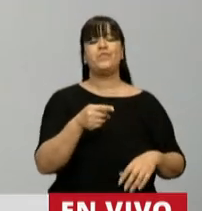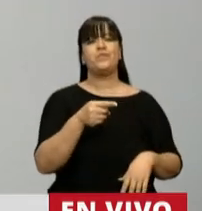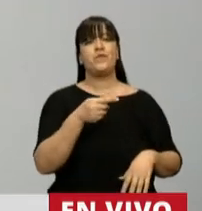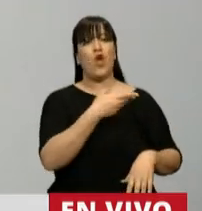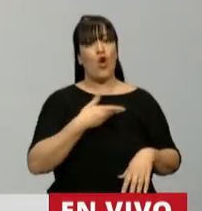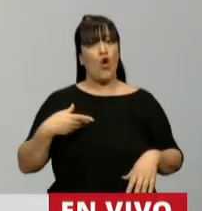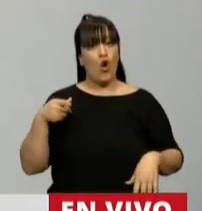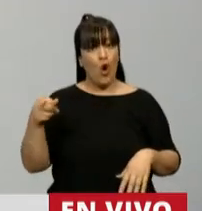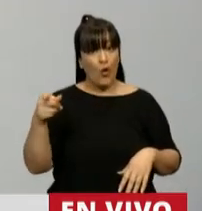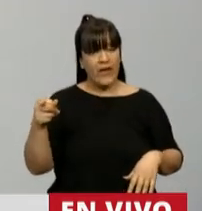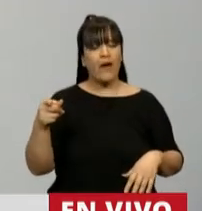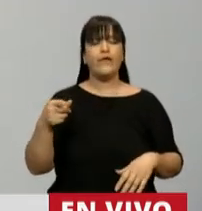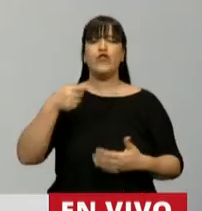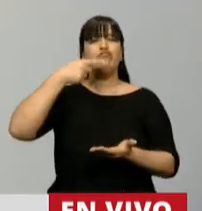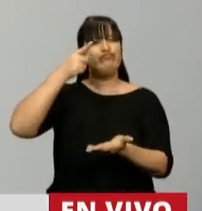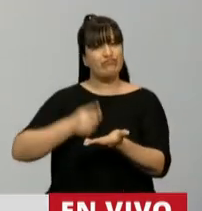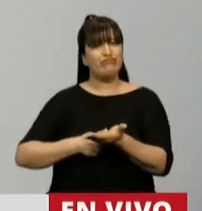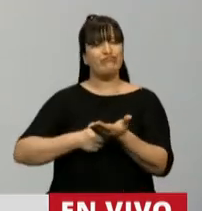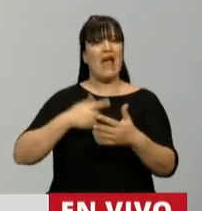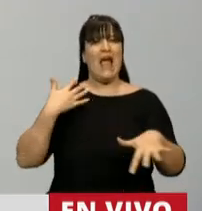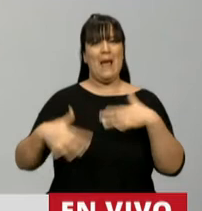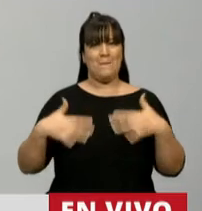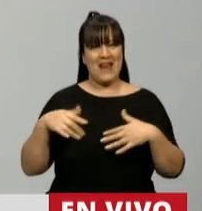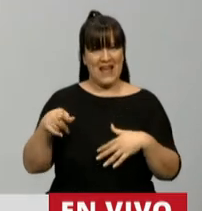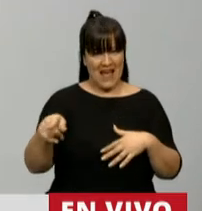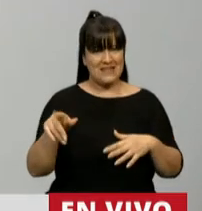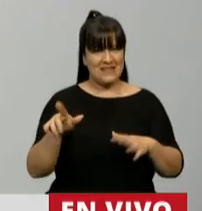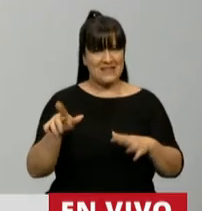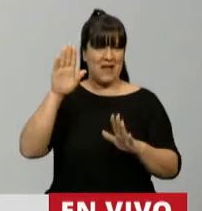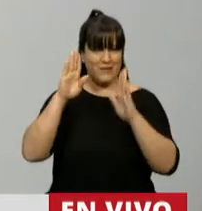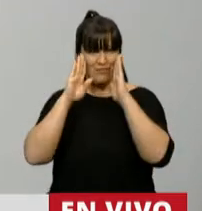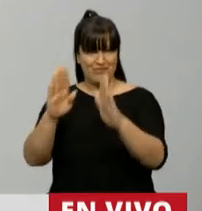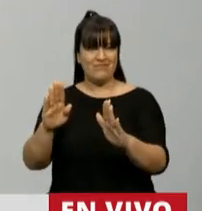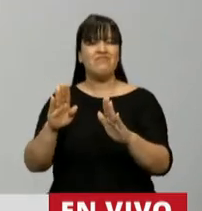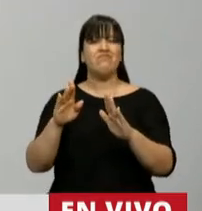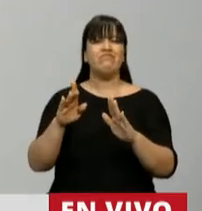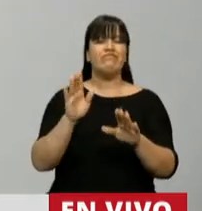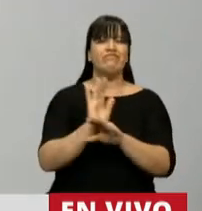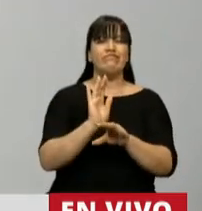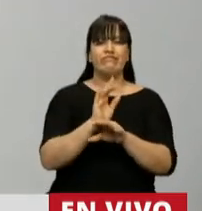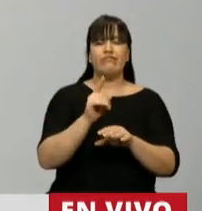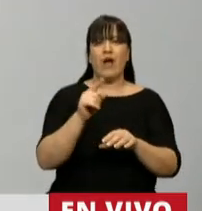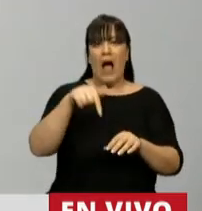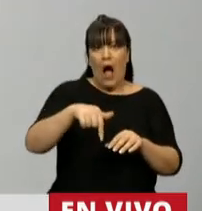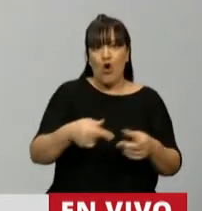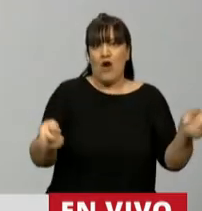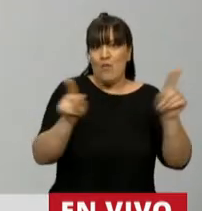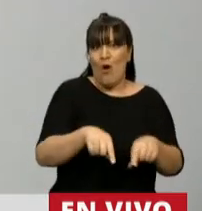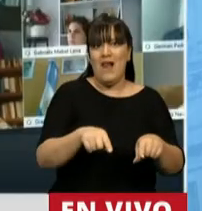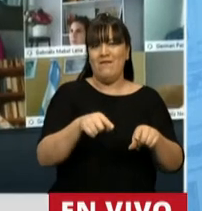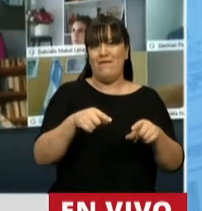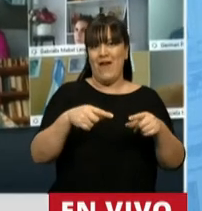optó por la emergencia, por quitarme la facultad del Congreso que había recuperado después de los 16 años,